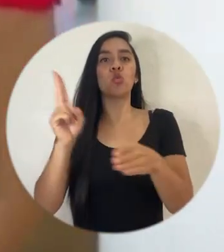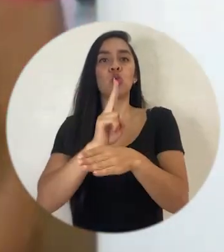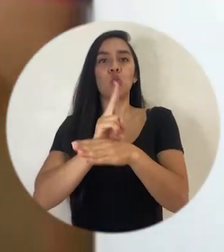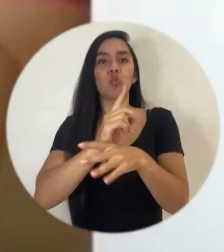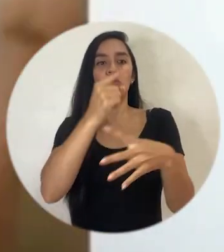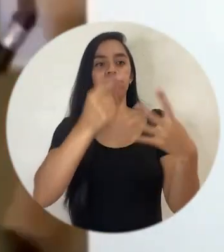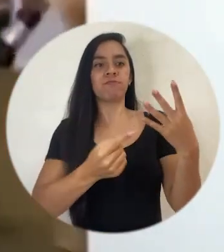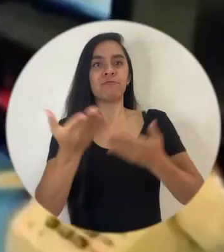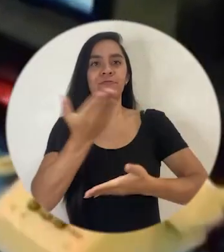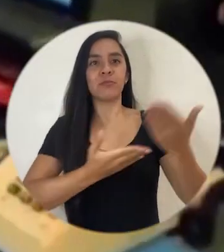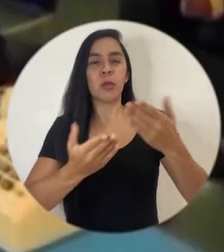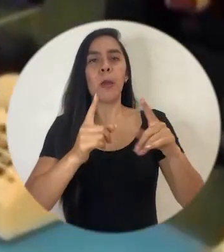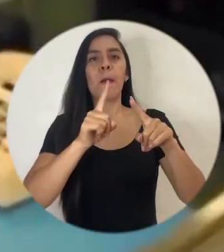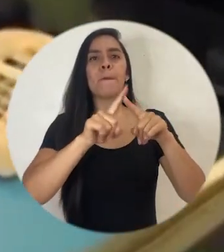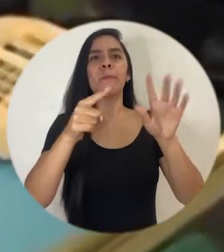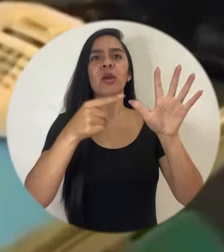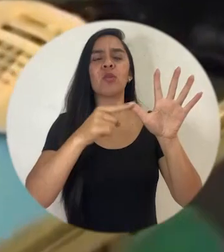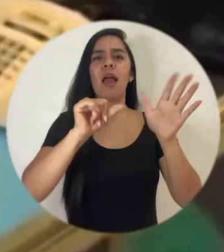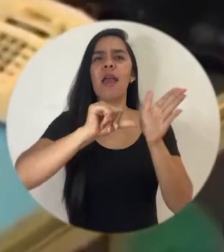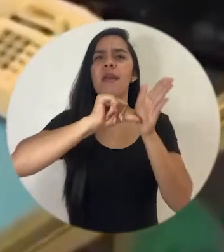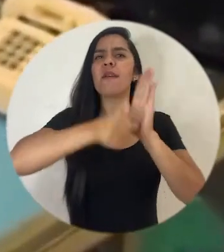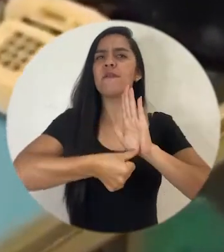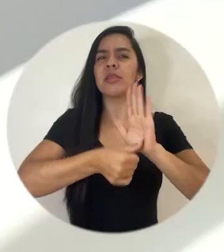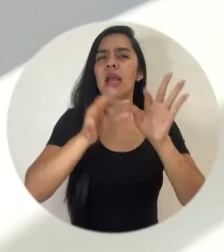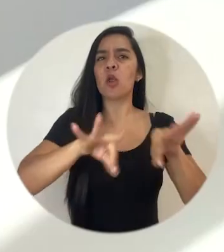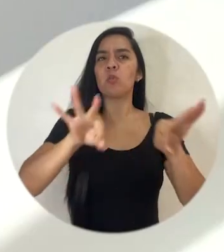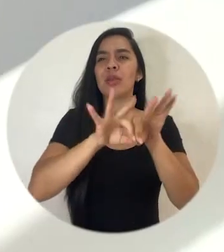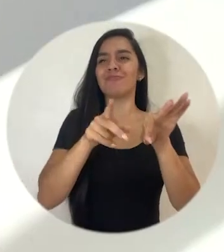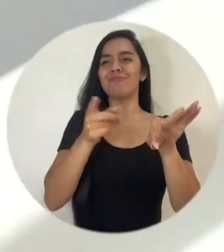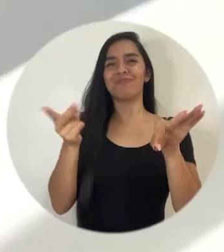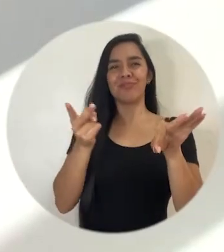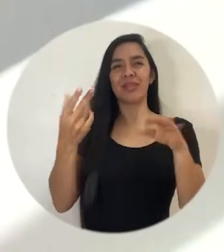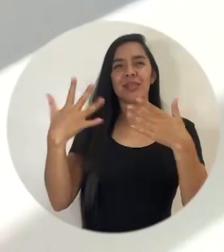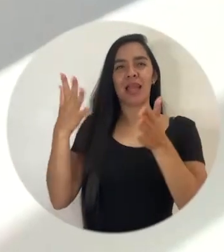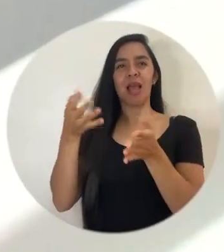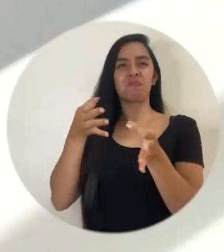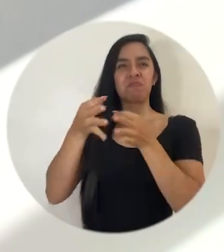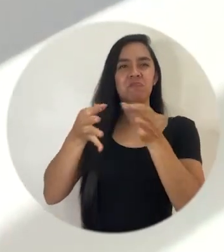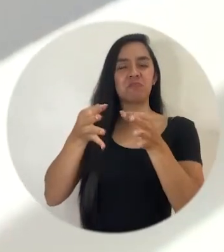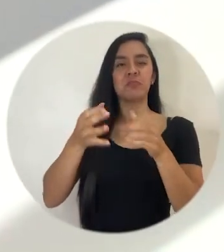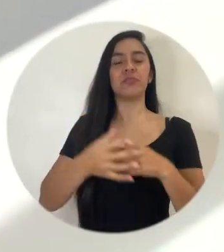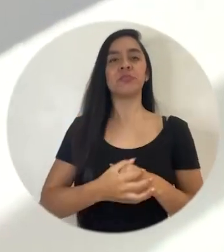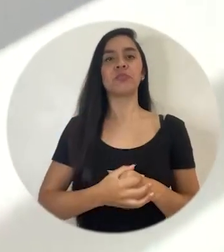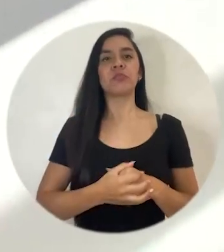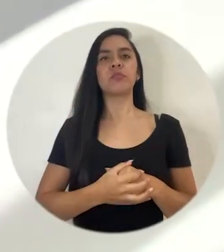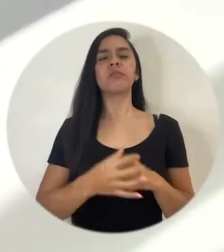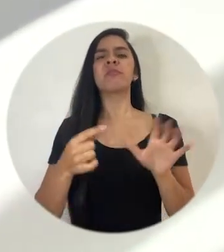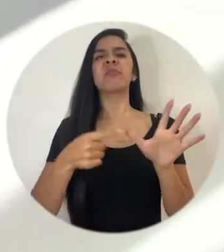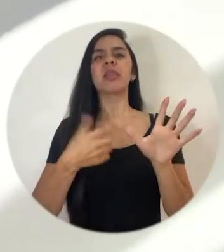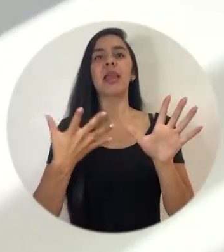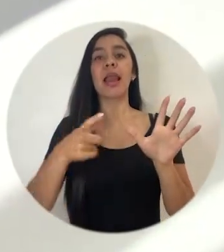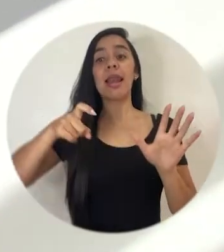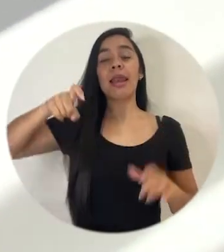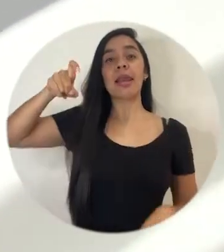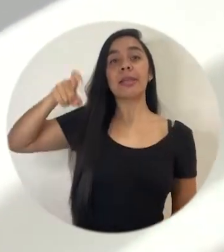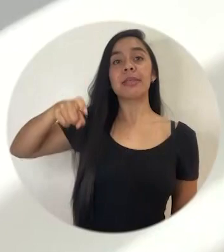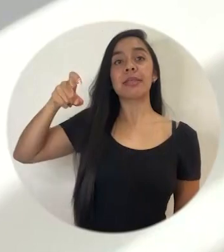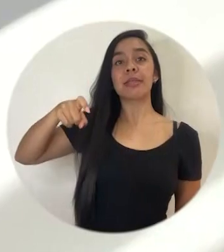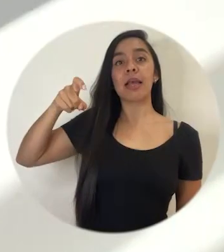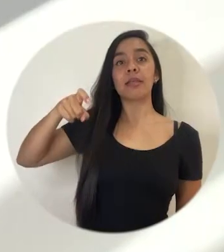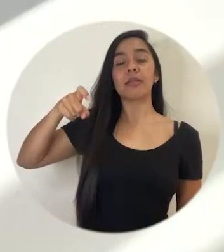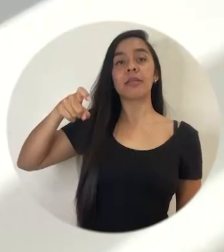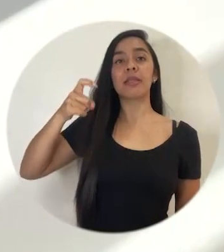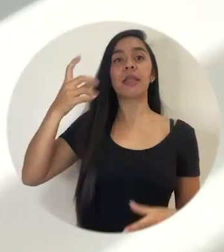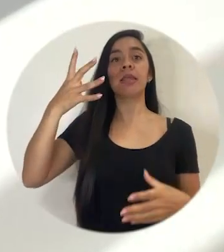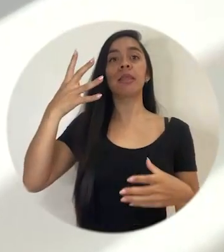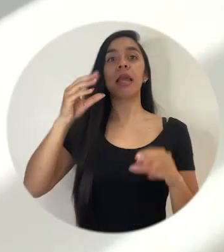uso, de su uso, pero además ponen énfasis en algo muy importante que creo que sí lo mencionaron tanto Leiner como Welber y es la necesidad